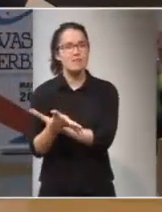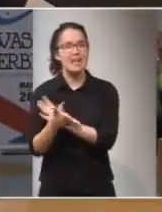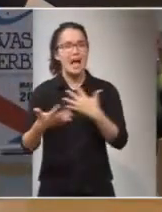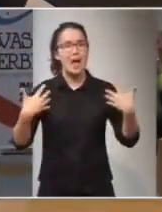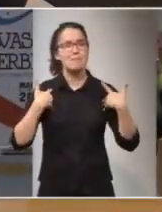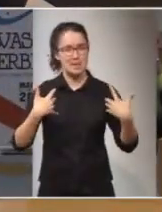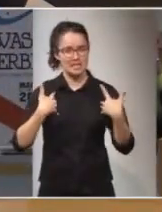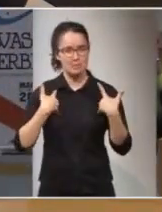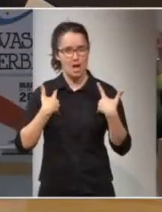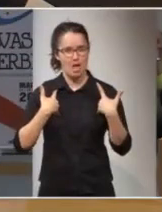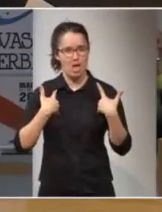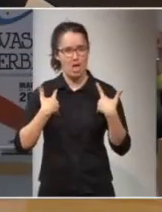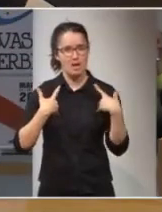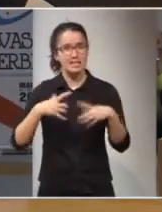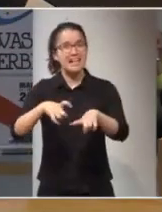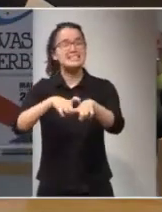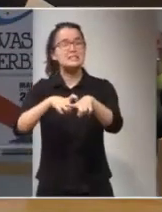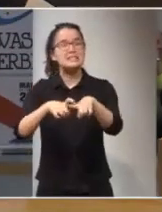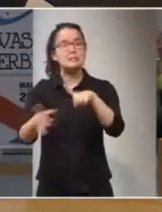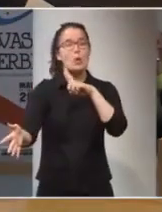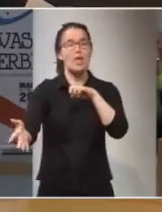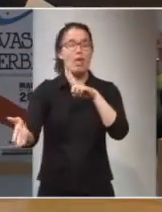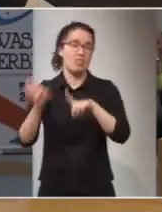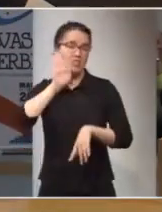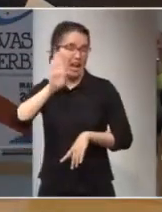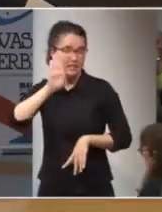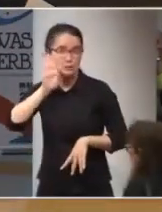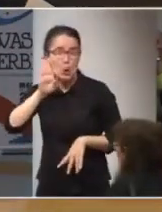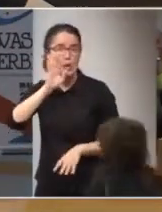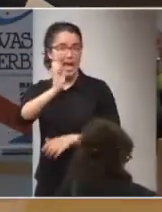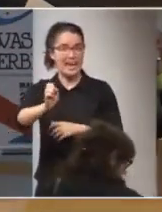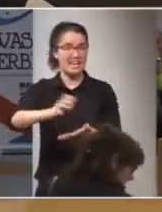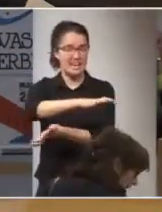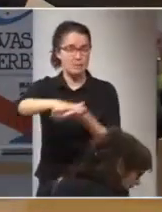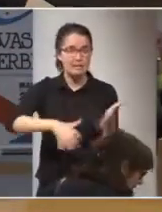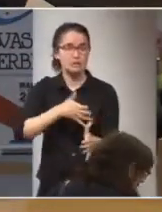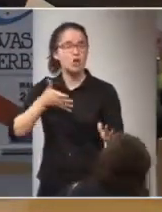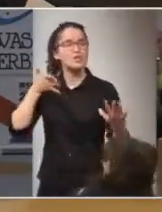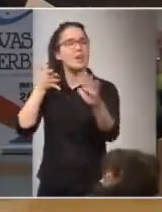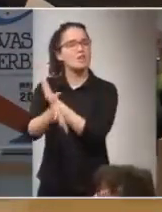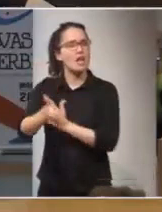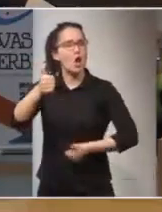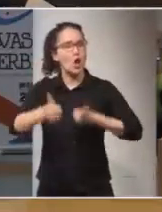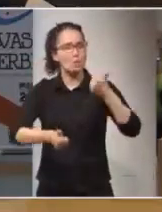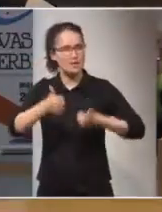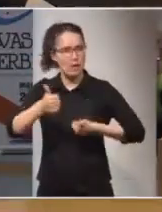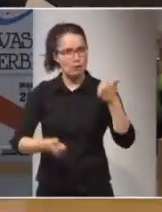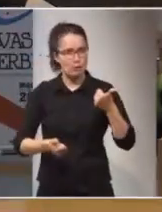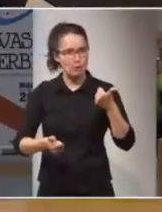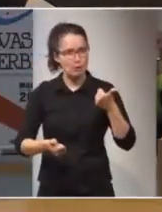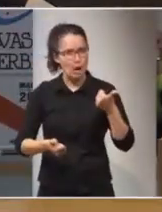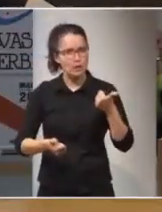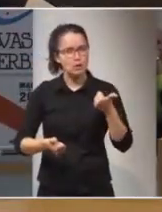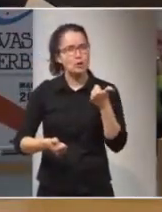víctima y el tipo de crimen los que definen esa competencia universal,